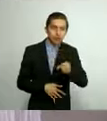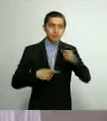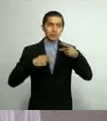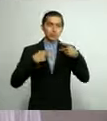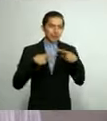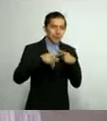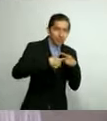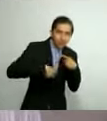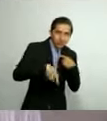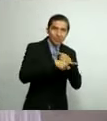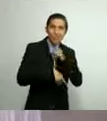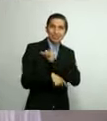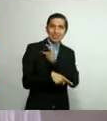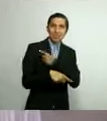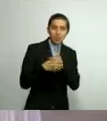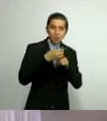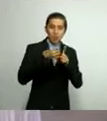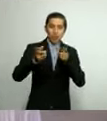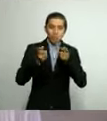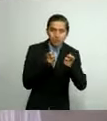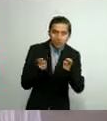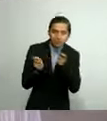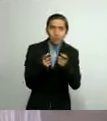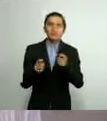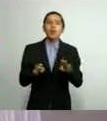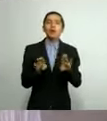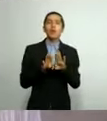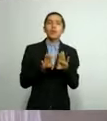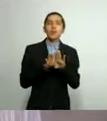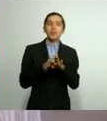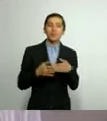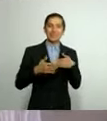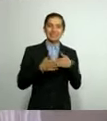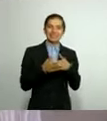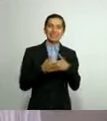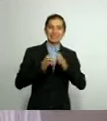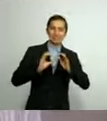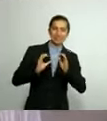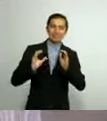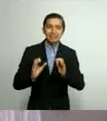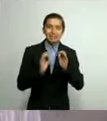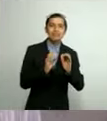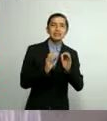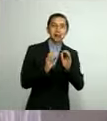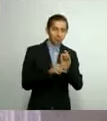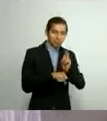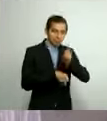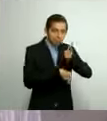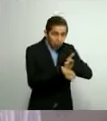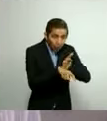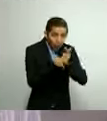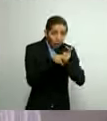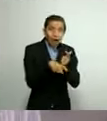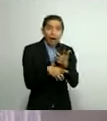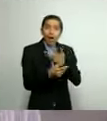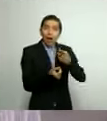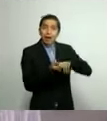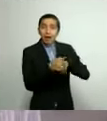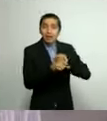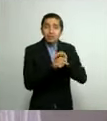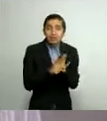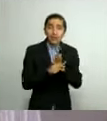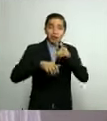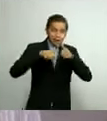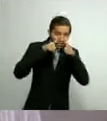organización que ha implicado poder contener la epidemia, diagnosticar casos, brindar la atención